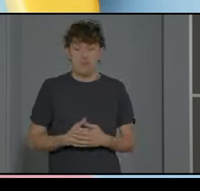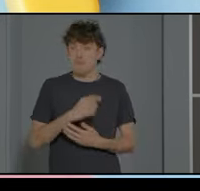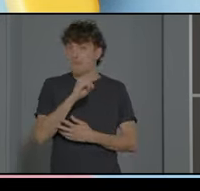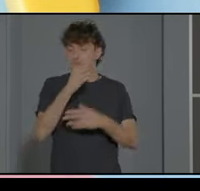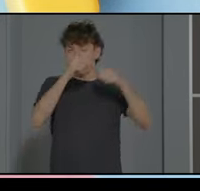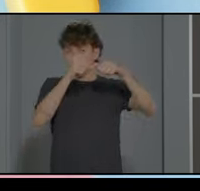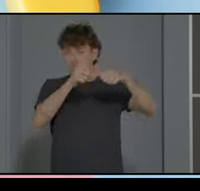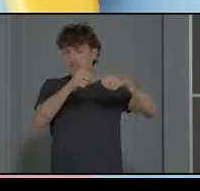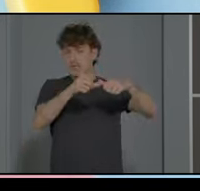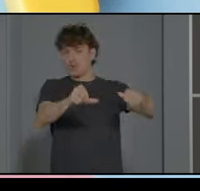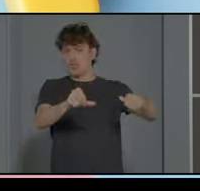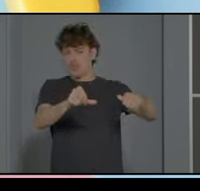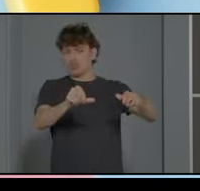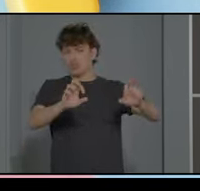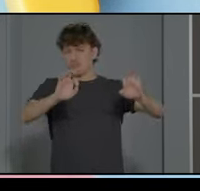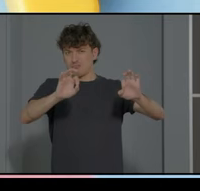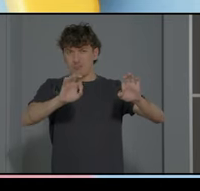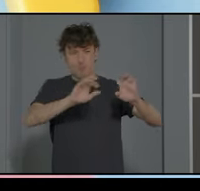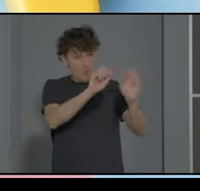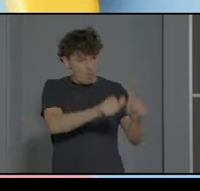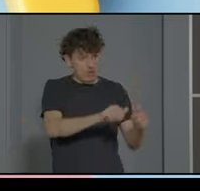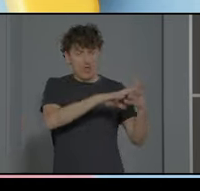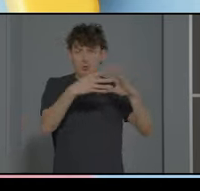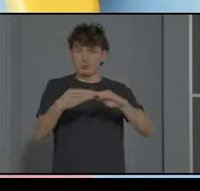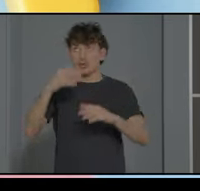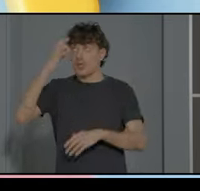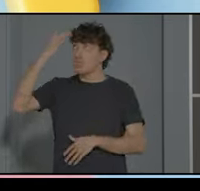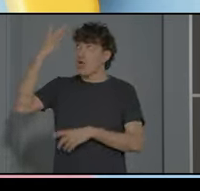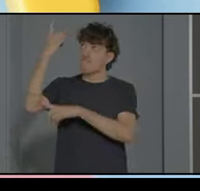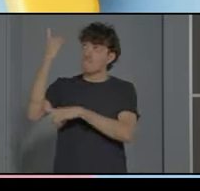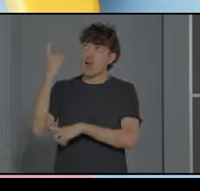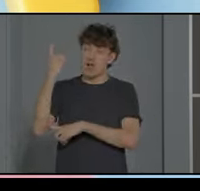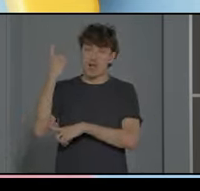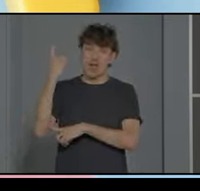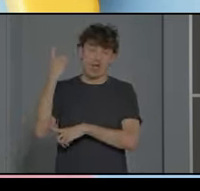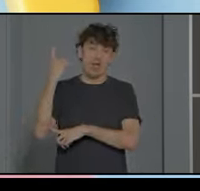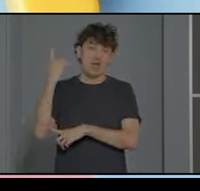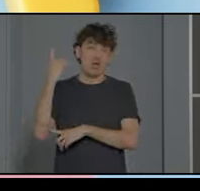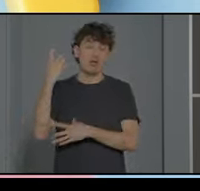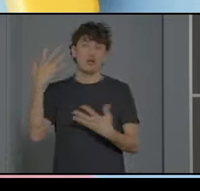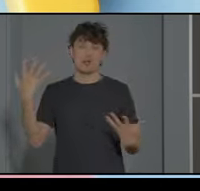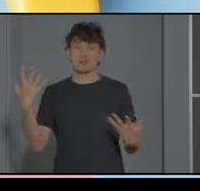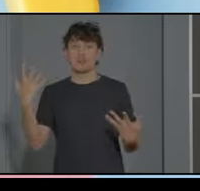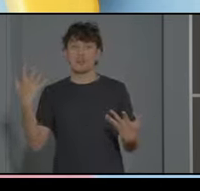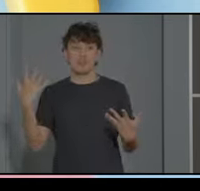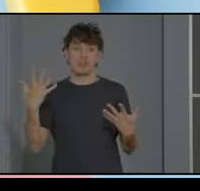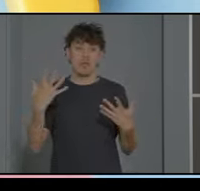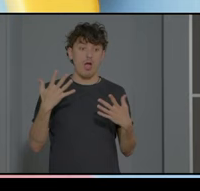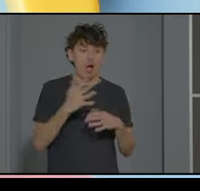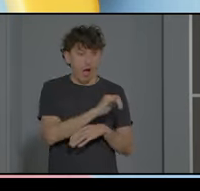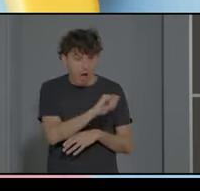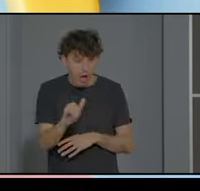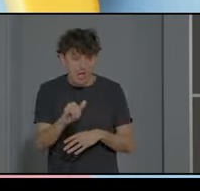sobre el ajuste de la modalidad, las ideas prefijadas que tenemos respecto a la disponibilidad, los recursos